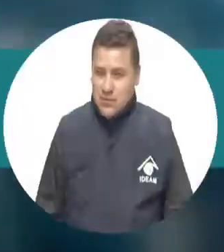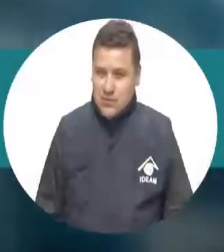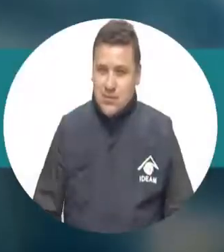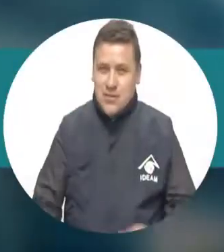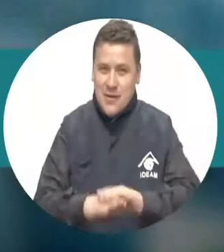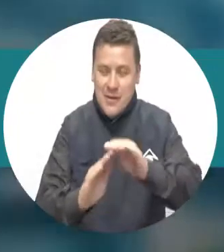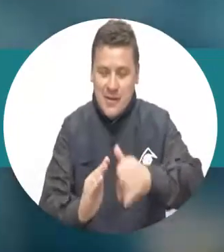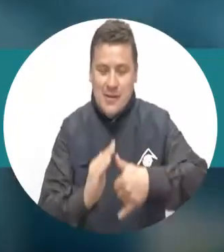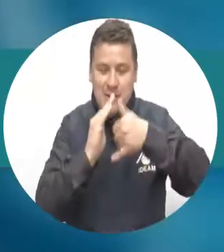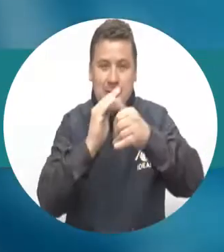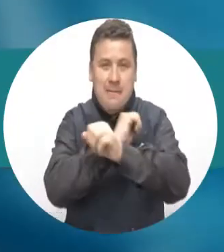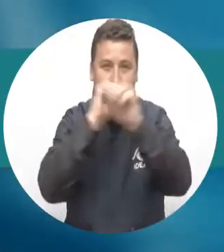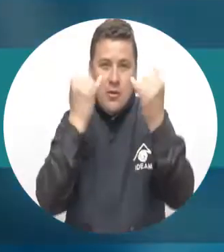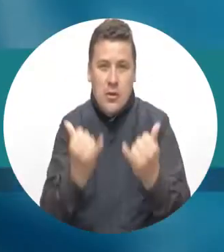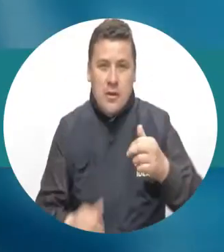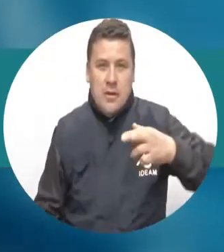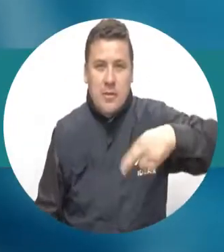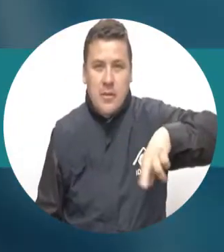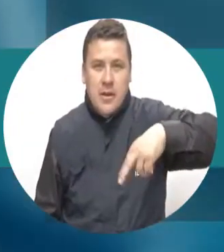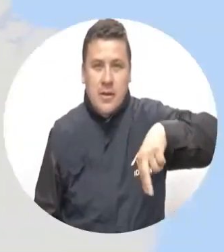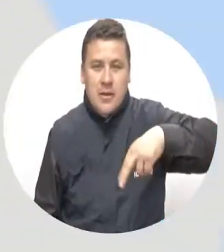Pronóstico para la mañana del miércoles